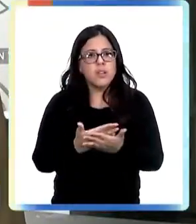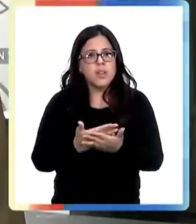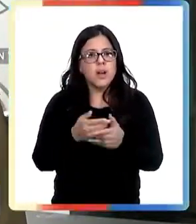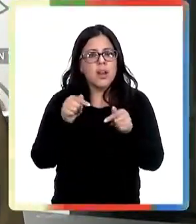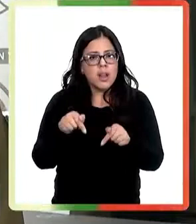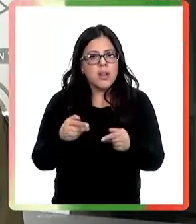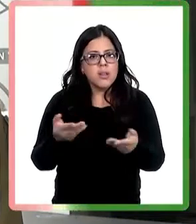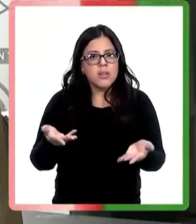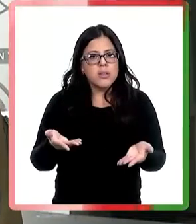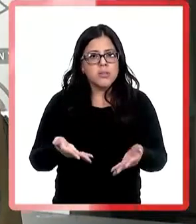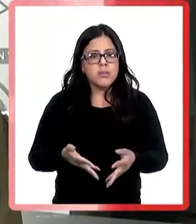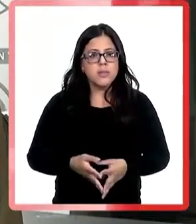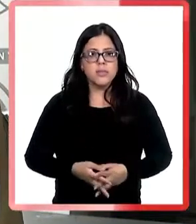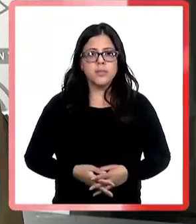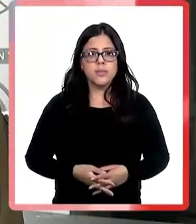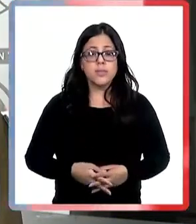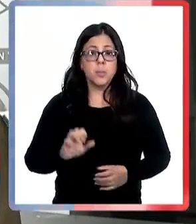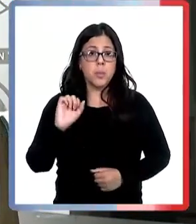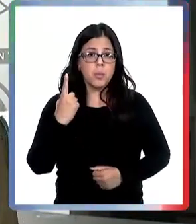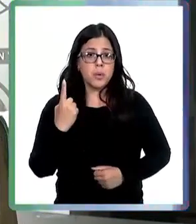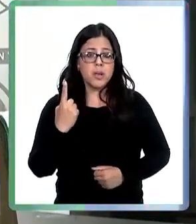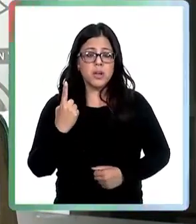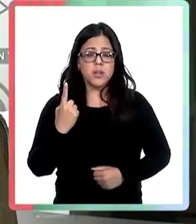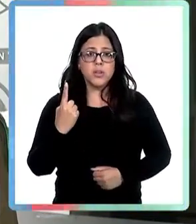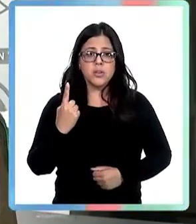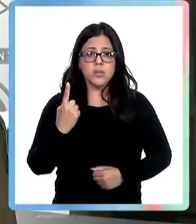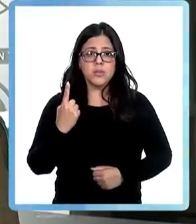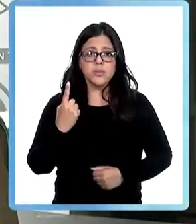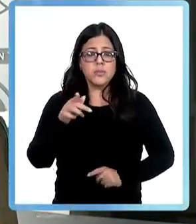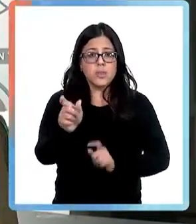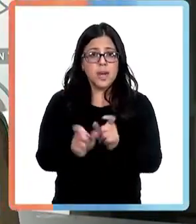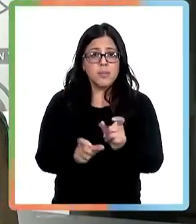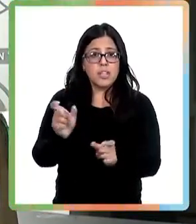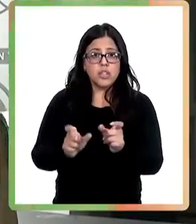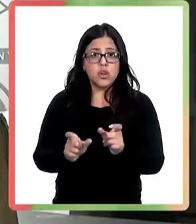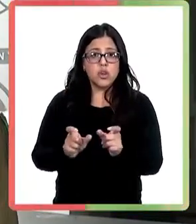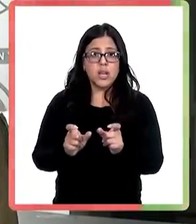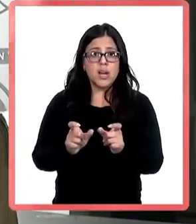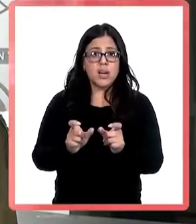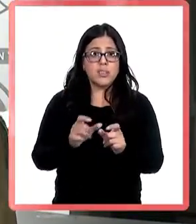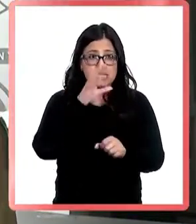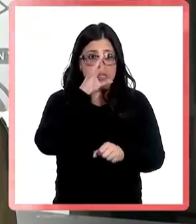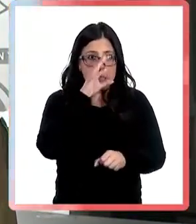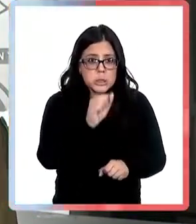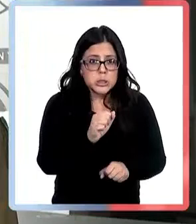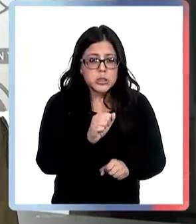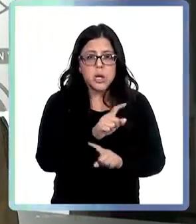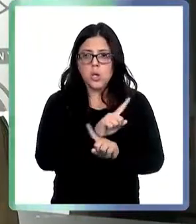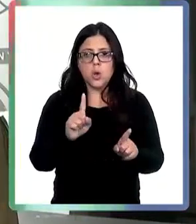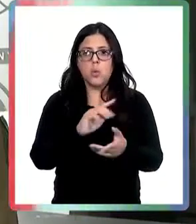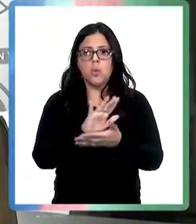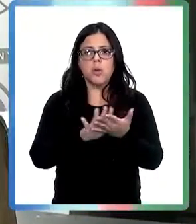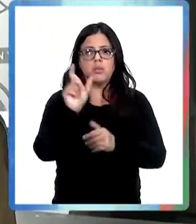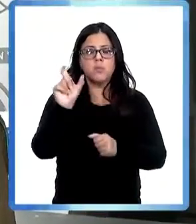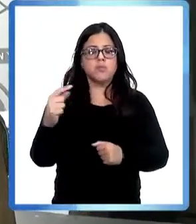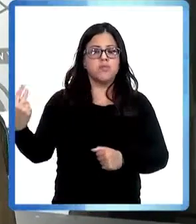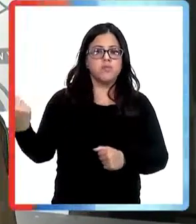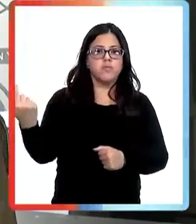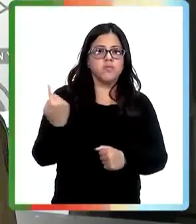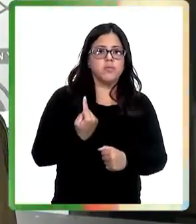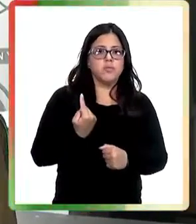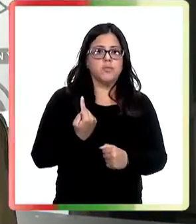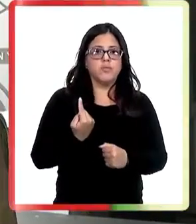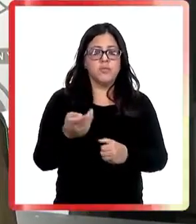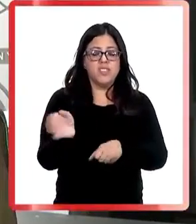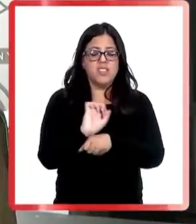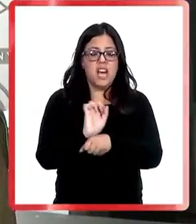personas no pongan resistencia si son abordados por un sujeto y tienen el vehículo abierto. primero es entregar el vehículo, entregarlo a la especie para